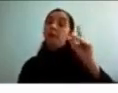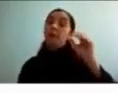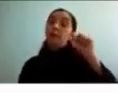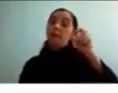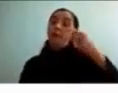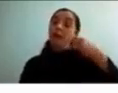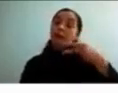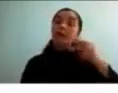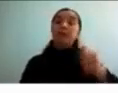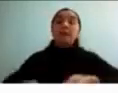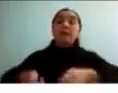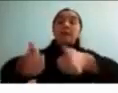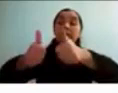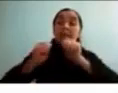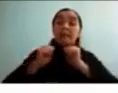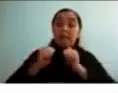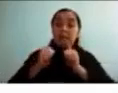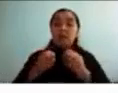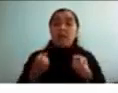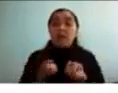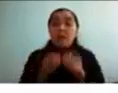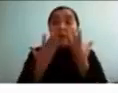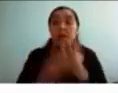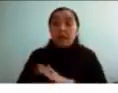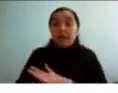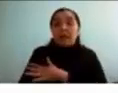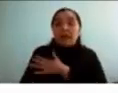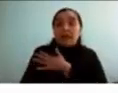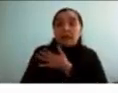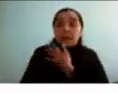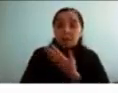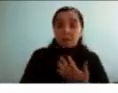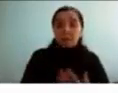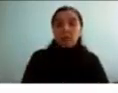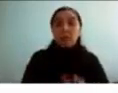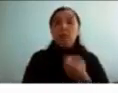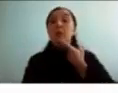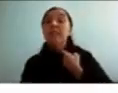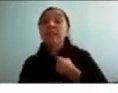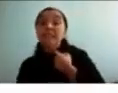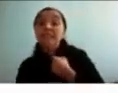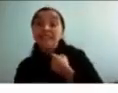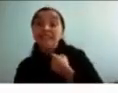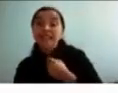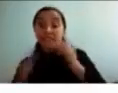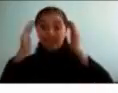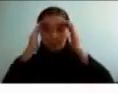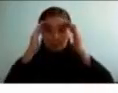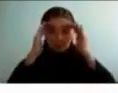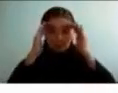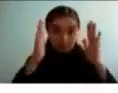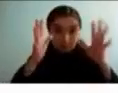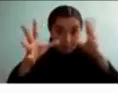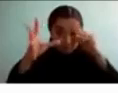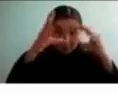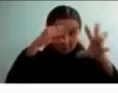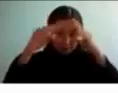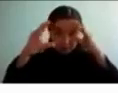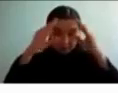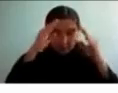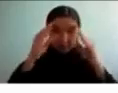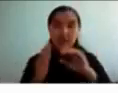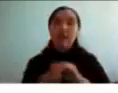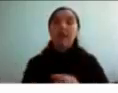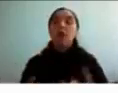el despertar la emoción el aumentar la motivación y el interés al aprendizaje y el conseguir regular la